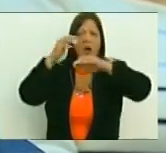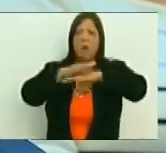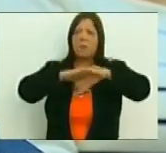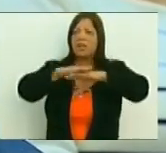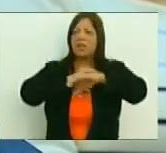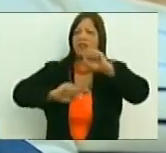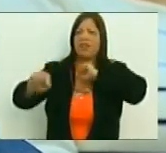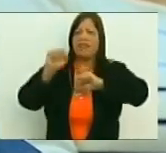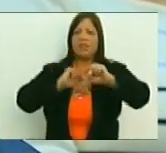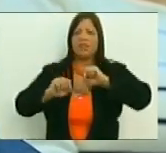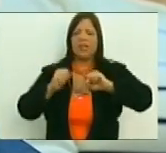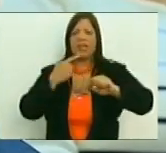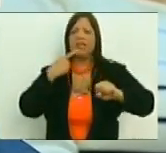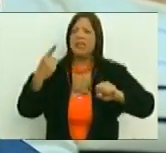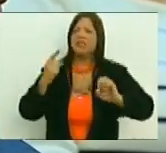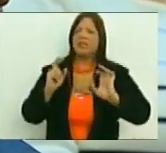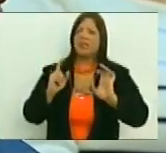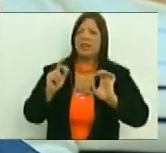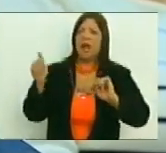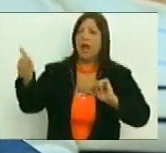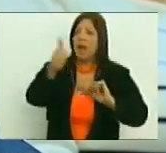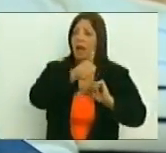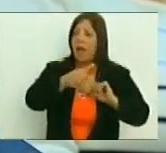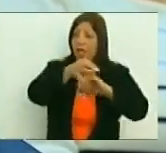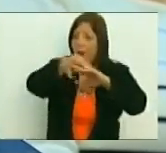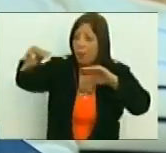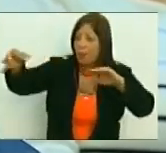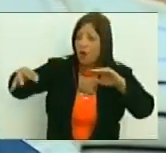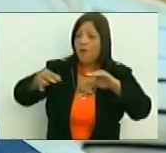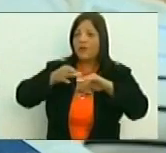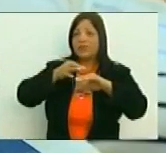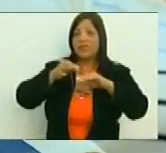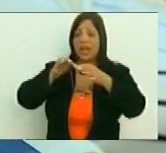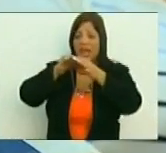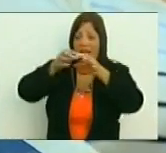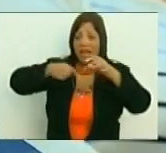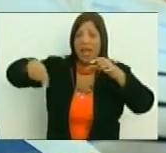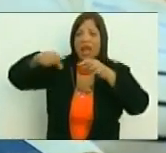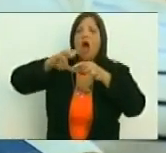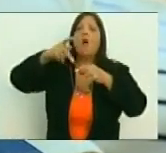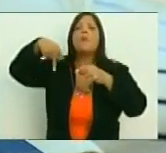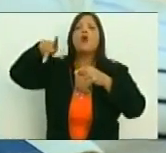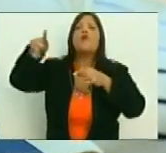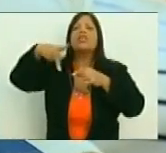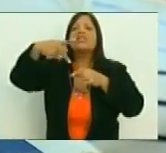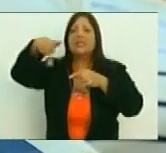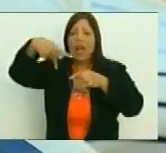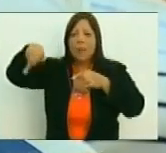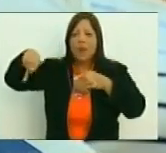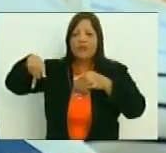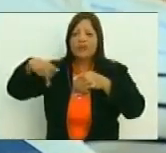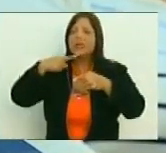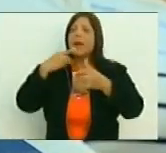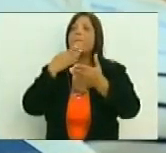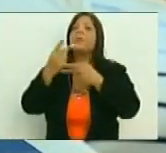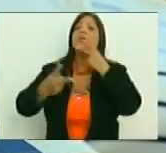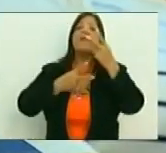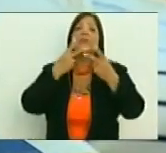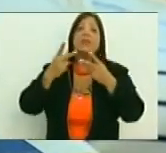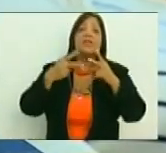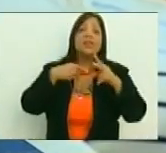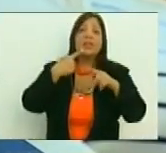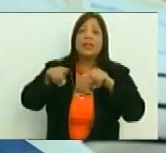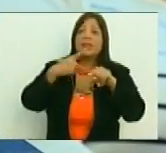defensa le dice cada provincia señor excelentísimo en América pide distinto modo